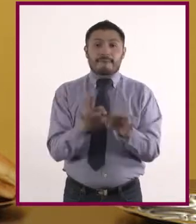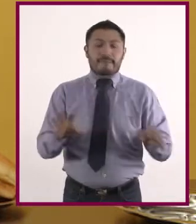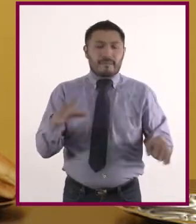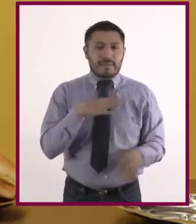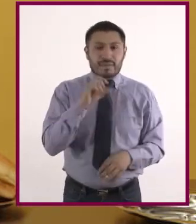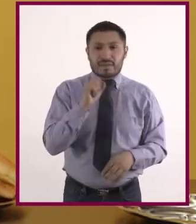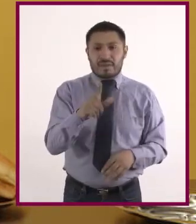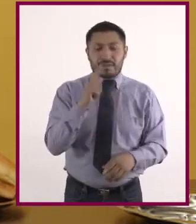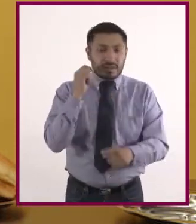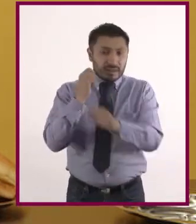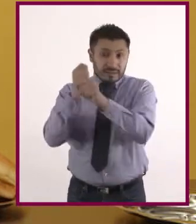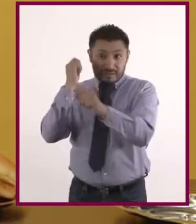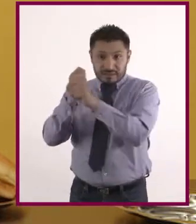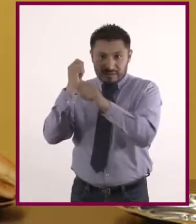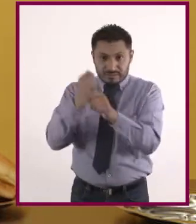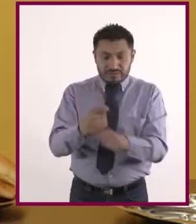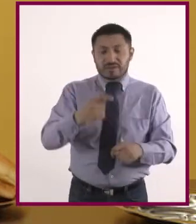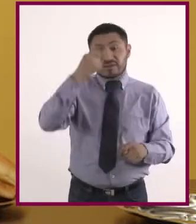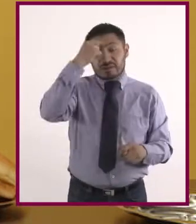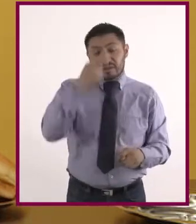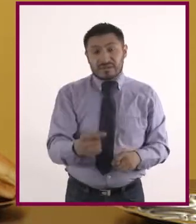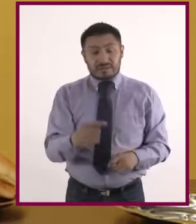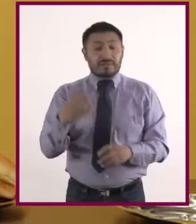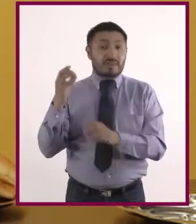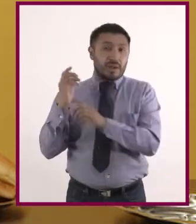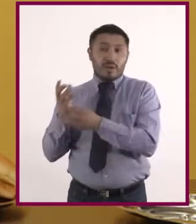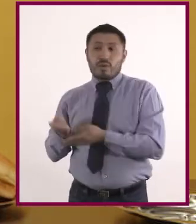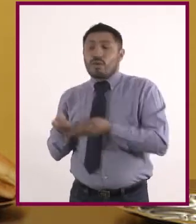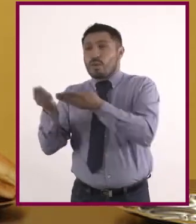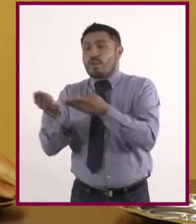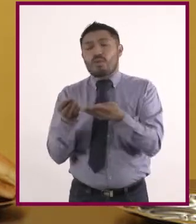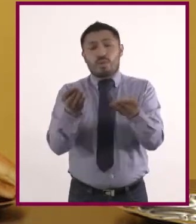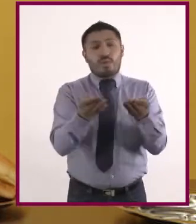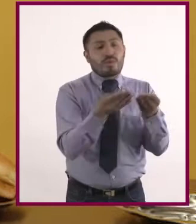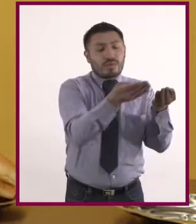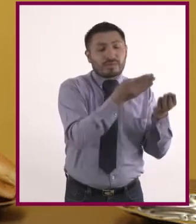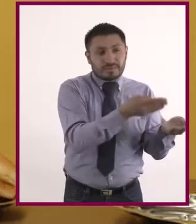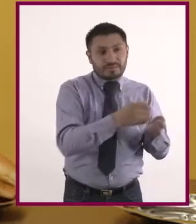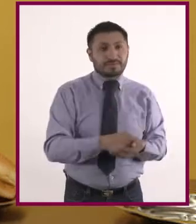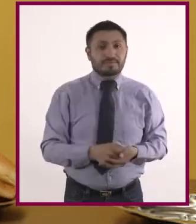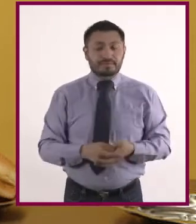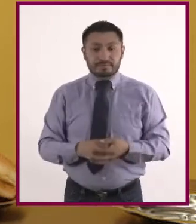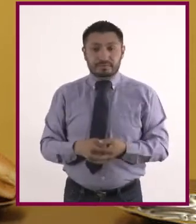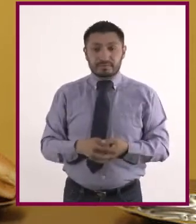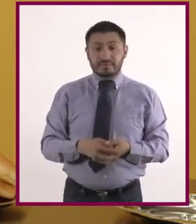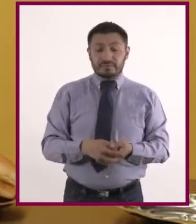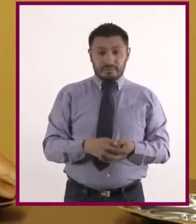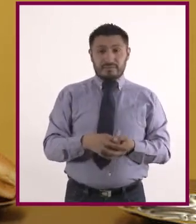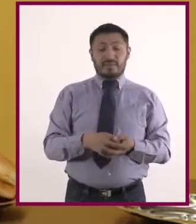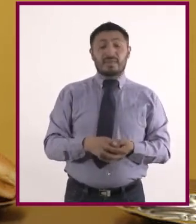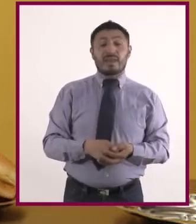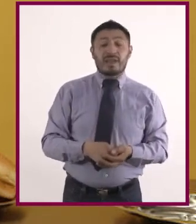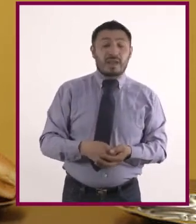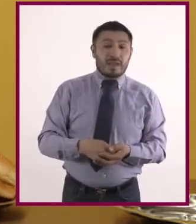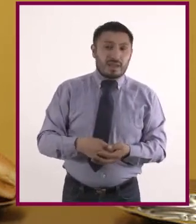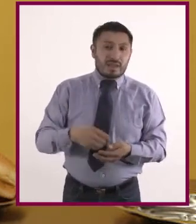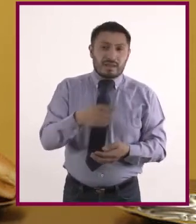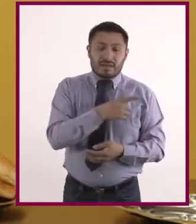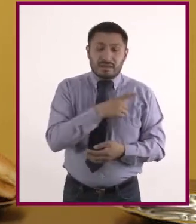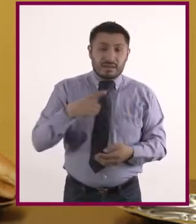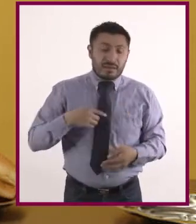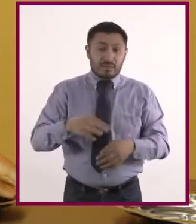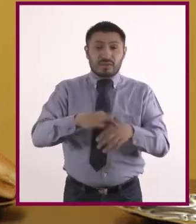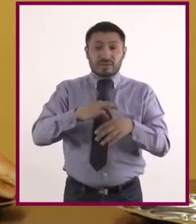conforma transportes para los productos pecuarios. Según un estudio publicado en la revista Nature Climate Change, con máximo se podría consumir 170